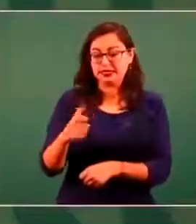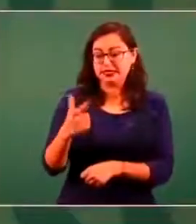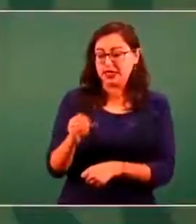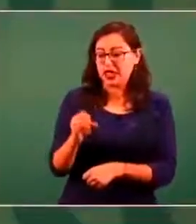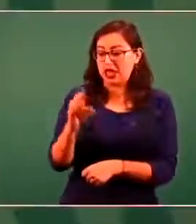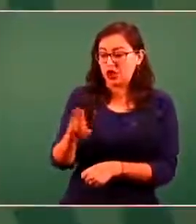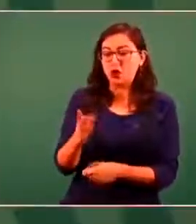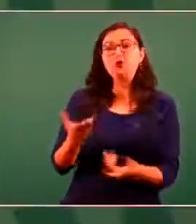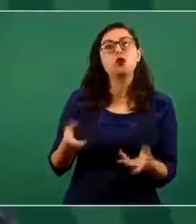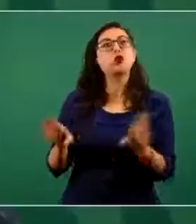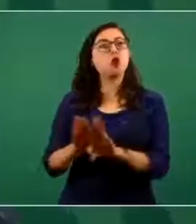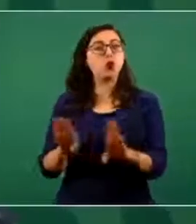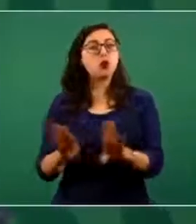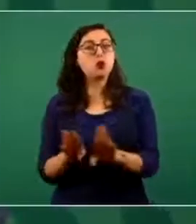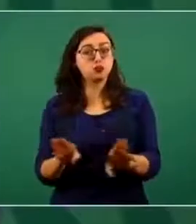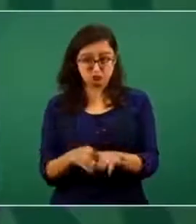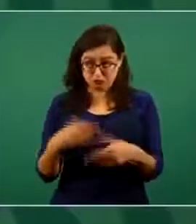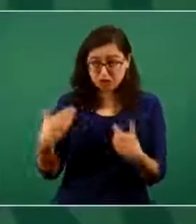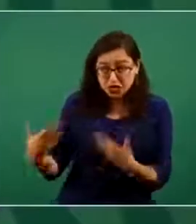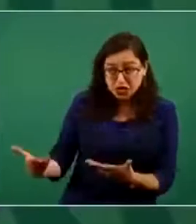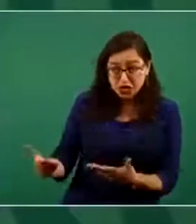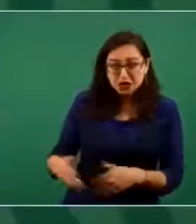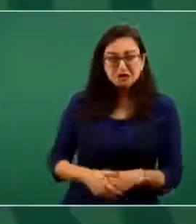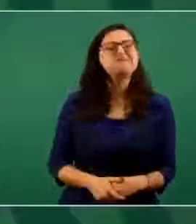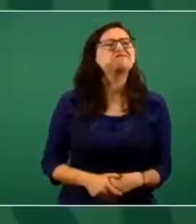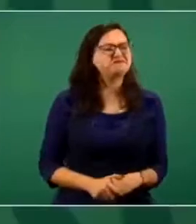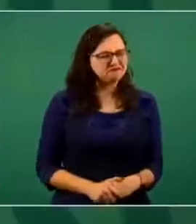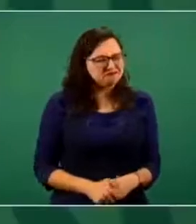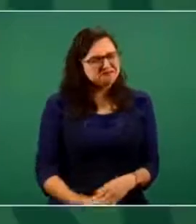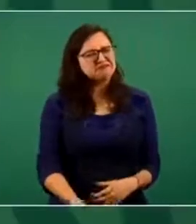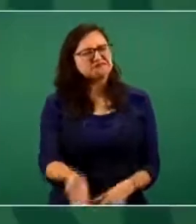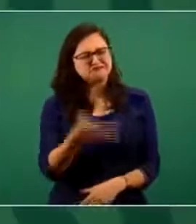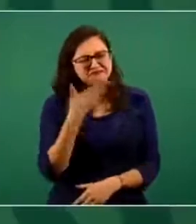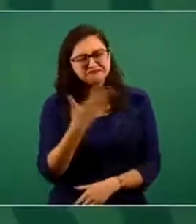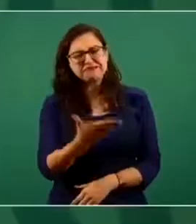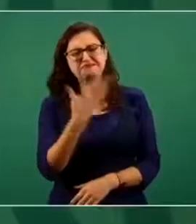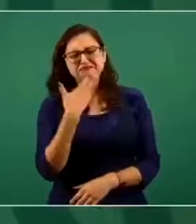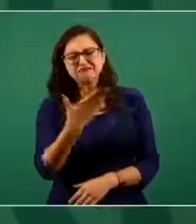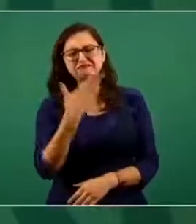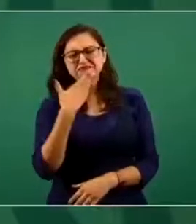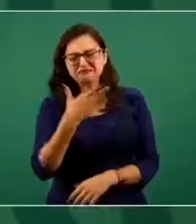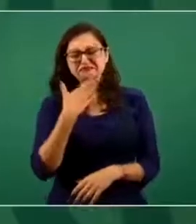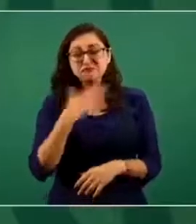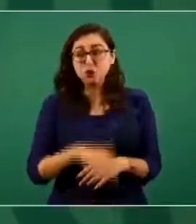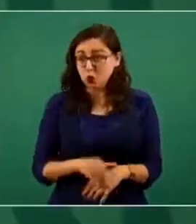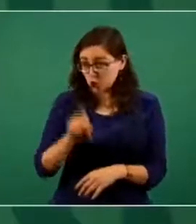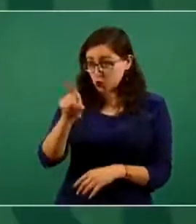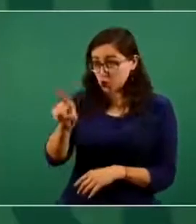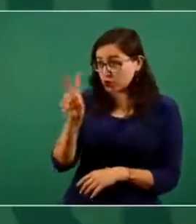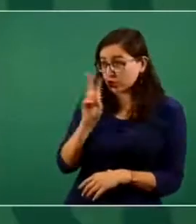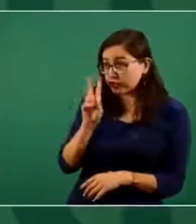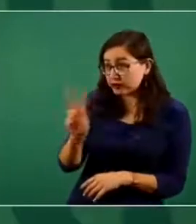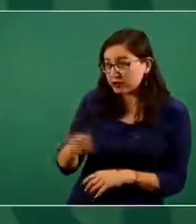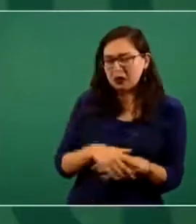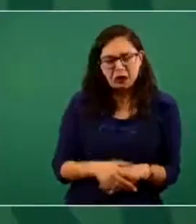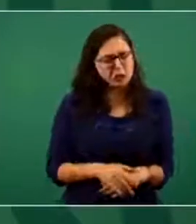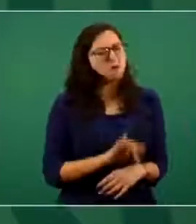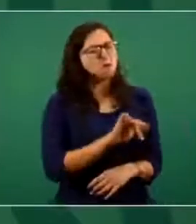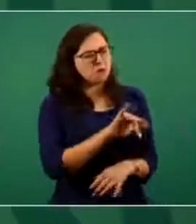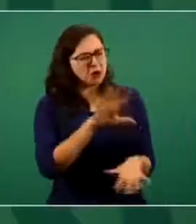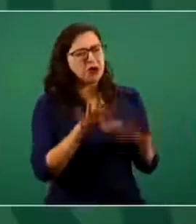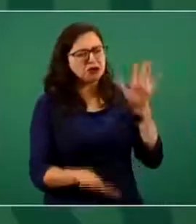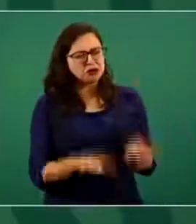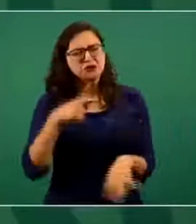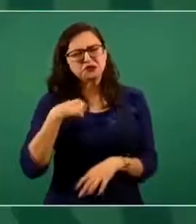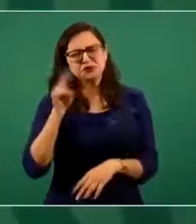veía yo la mañanera y muy bien la licenciada Olga, muy bien